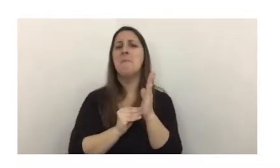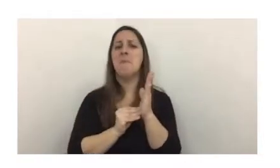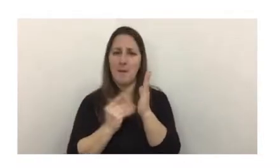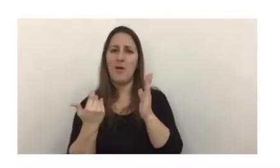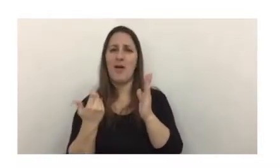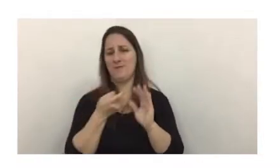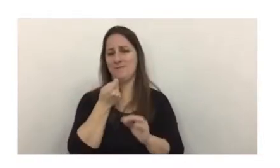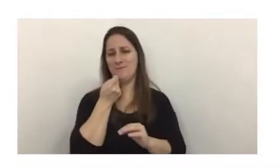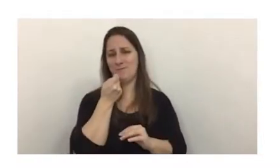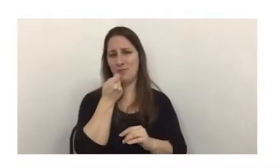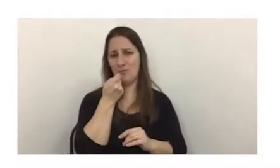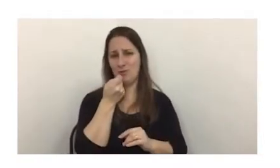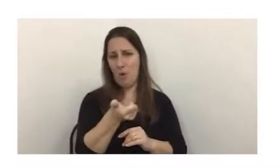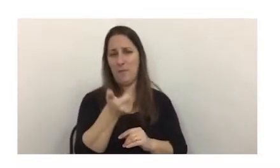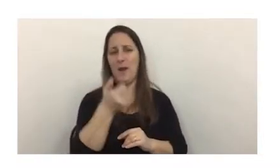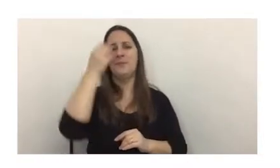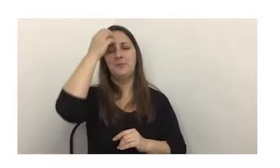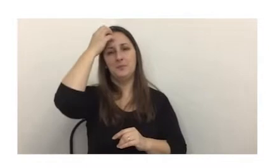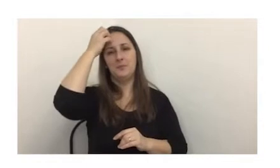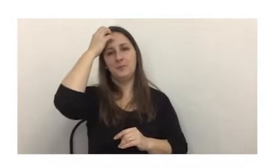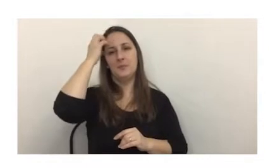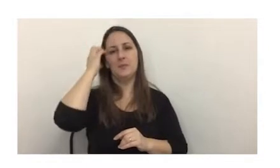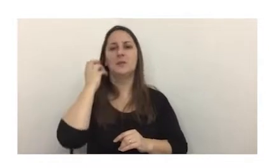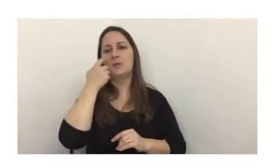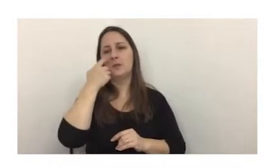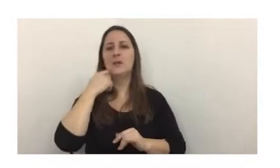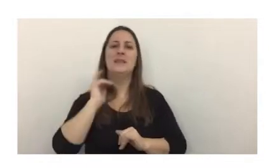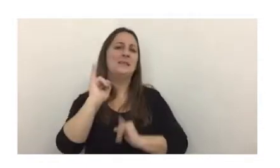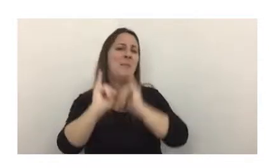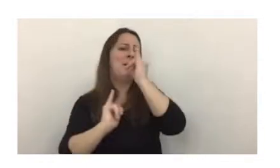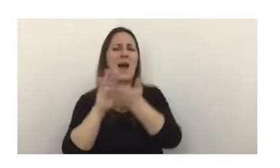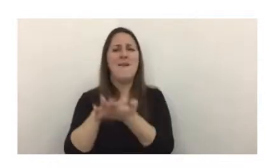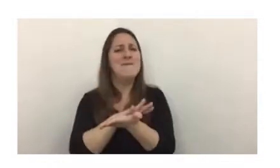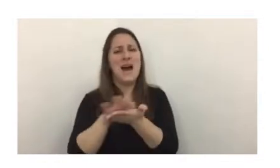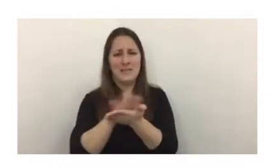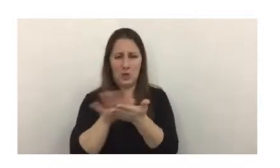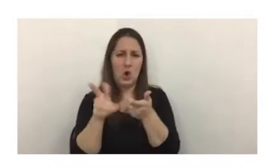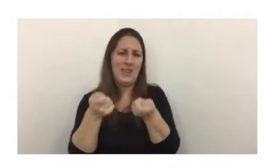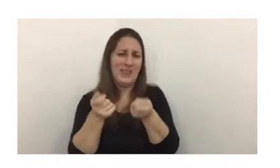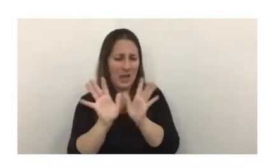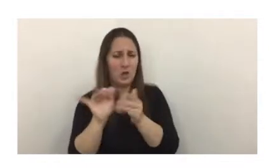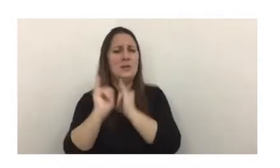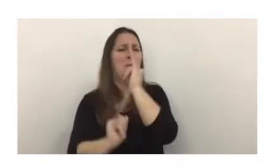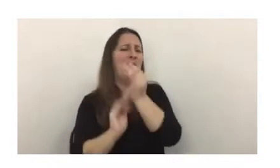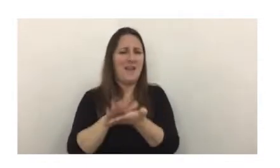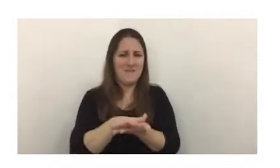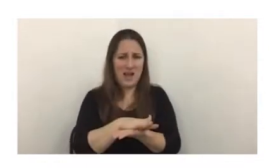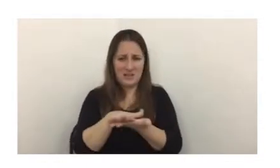actividades, ¿sí? Trato de ser lo más llana y lo más clara posible e intento hacerlo.